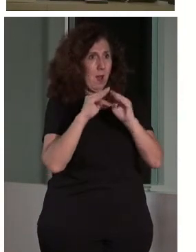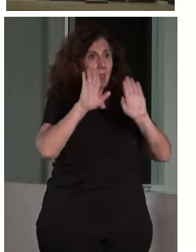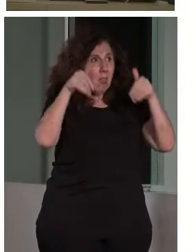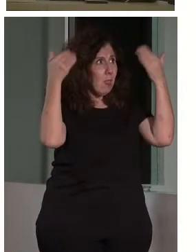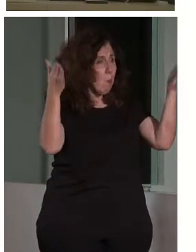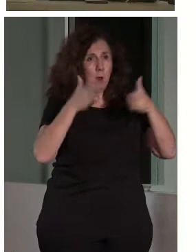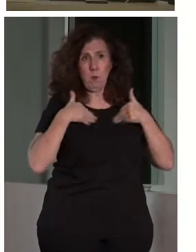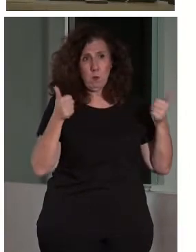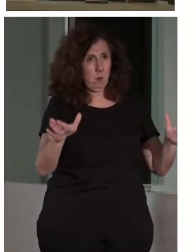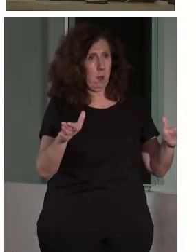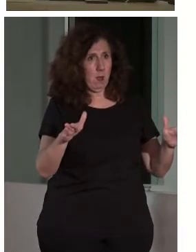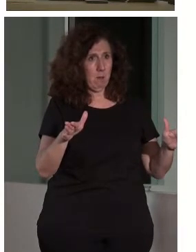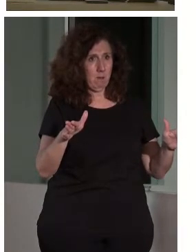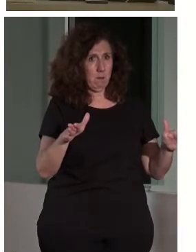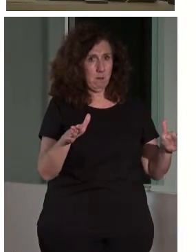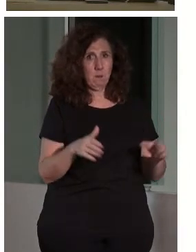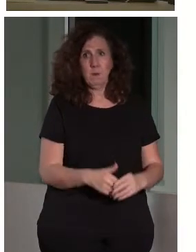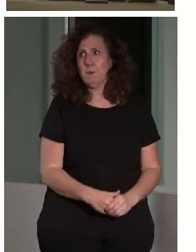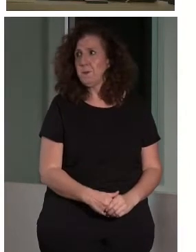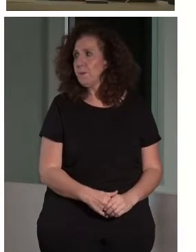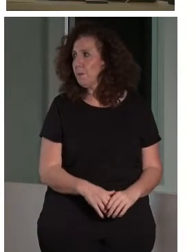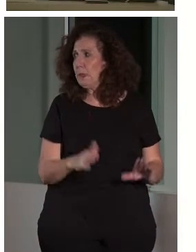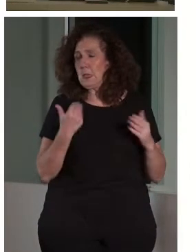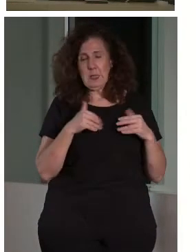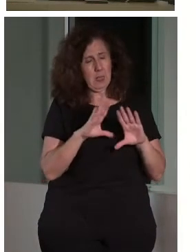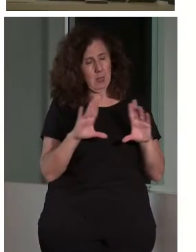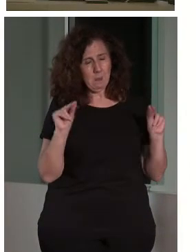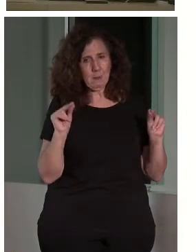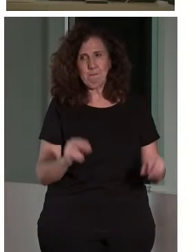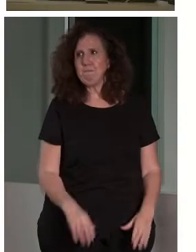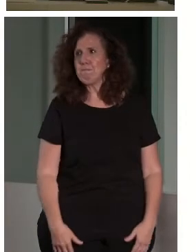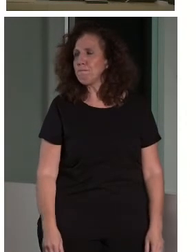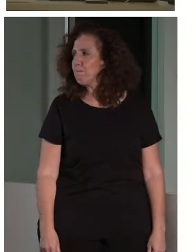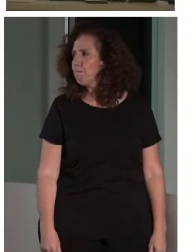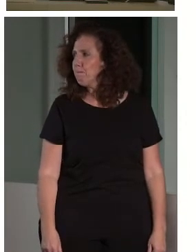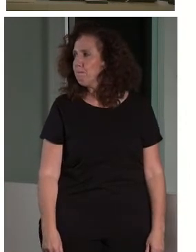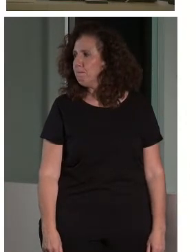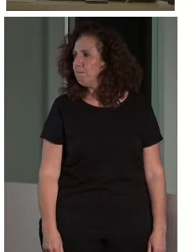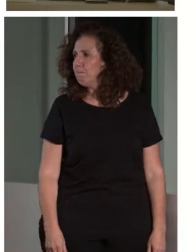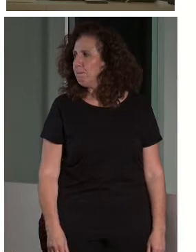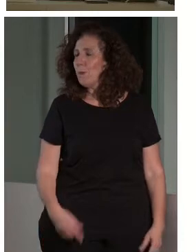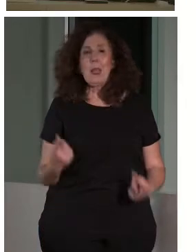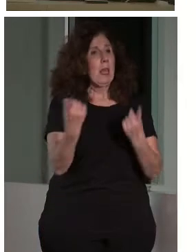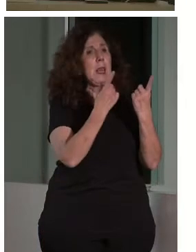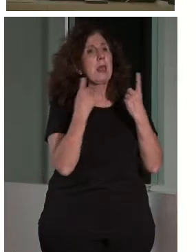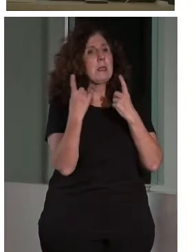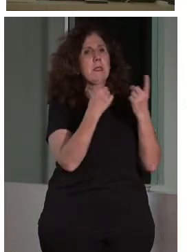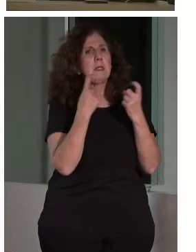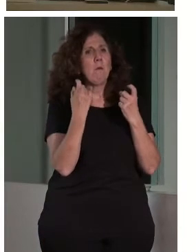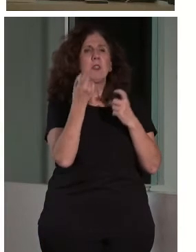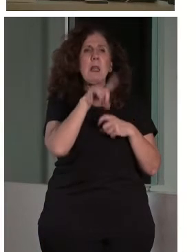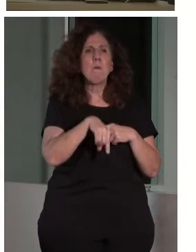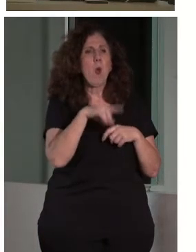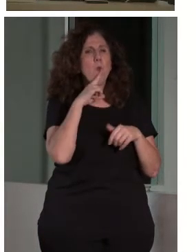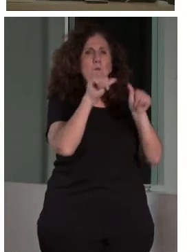dejamos en la puerta. Ya está bien de estas cuestiones. Bueno, necesitamos un nuevo modelo de relaciones internas,